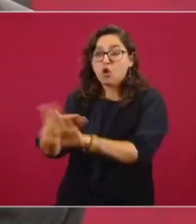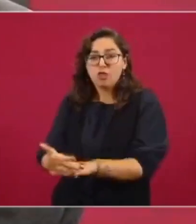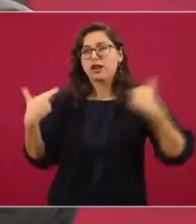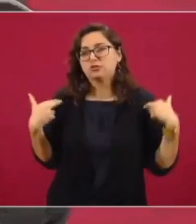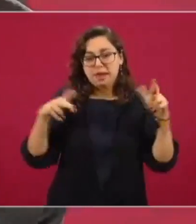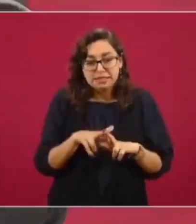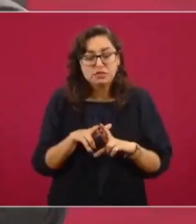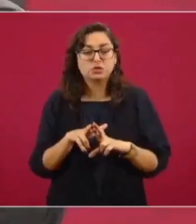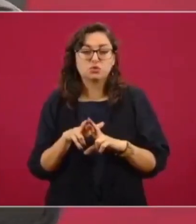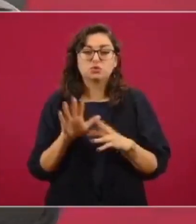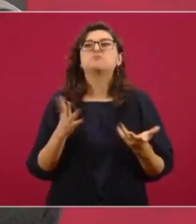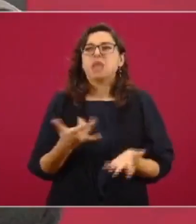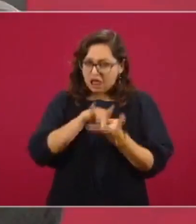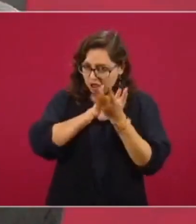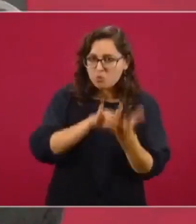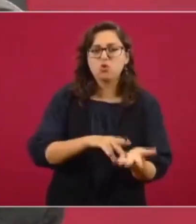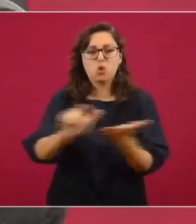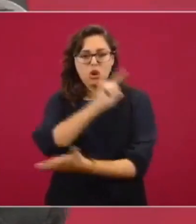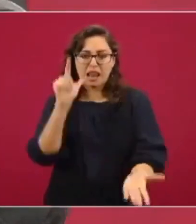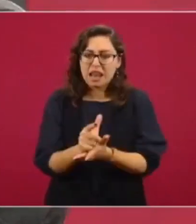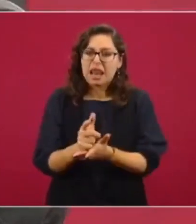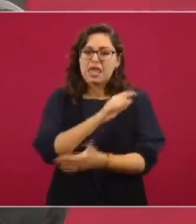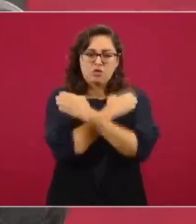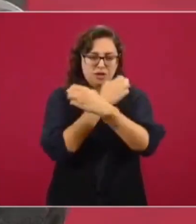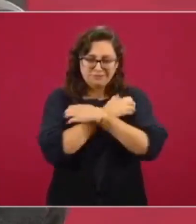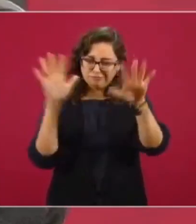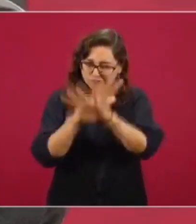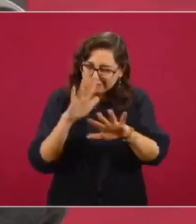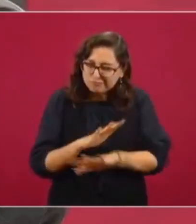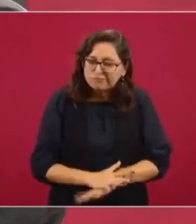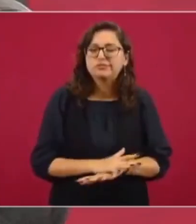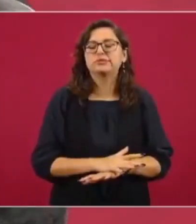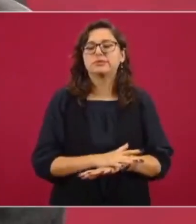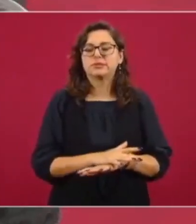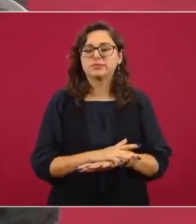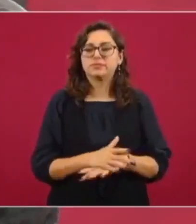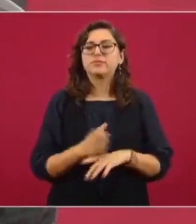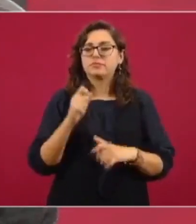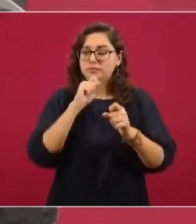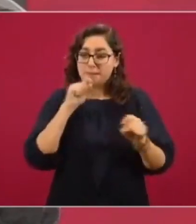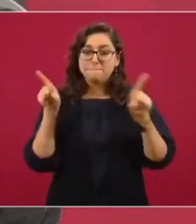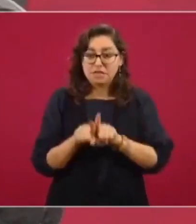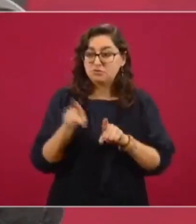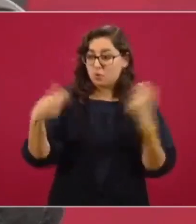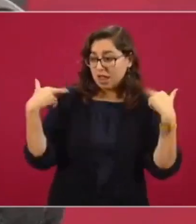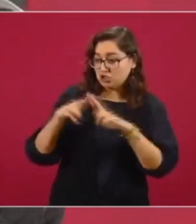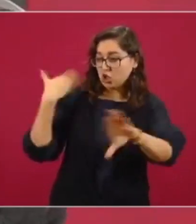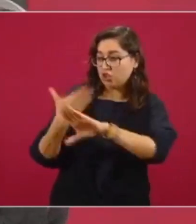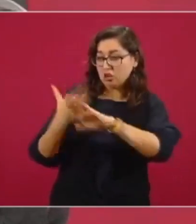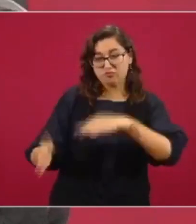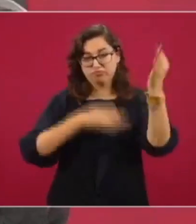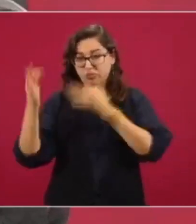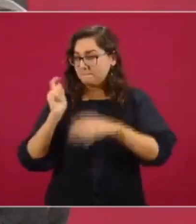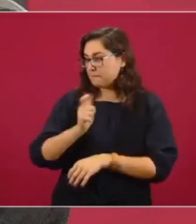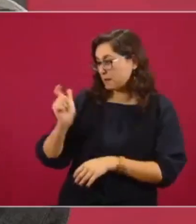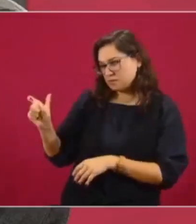a favor de la llamada reforma educativa, financiaba propaganda en contra de los maestros,